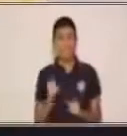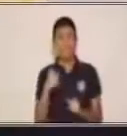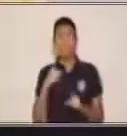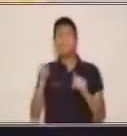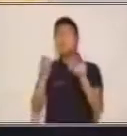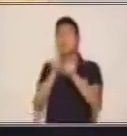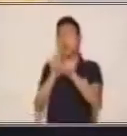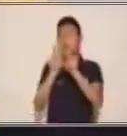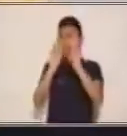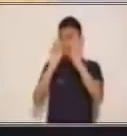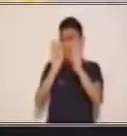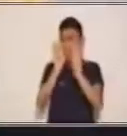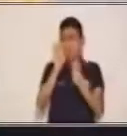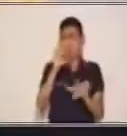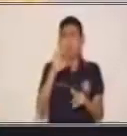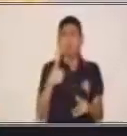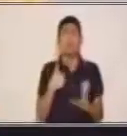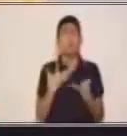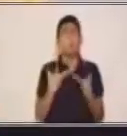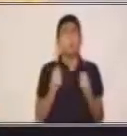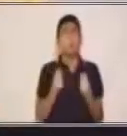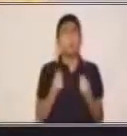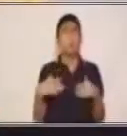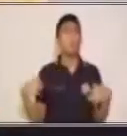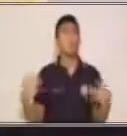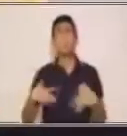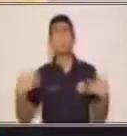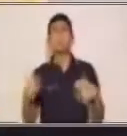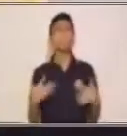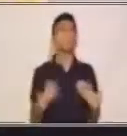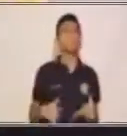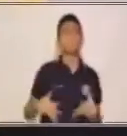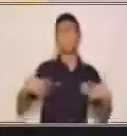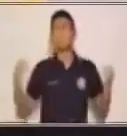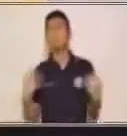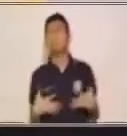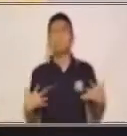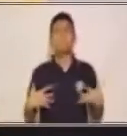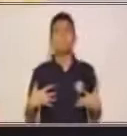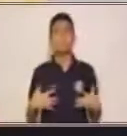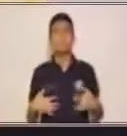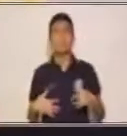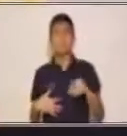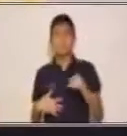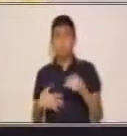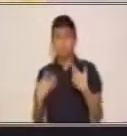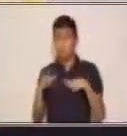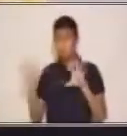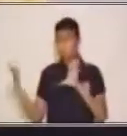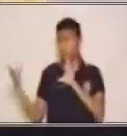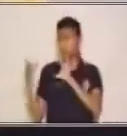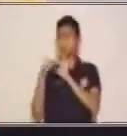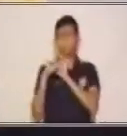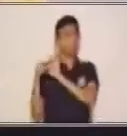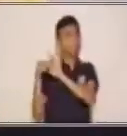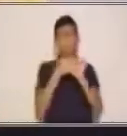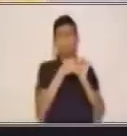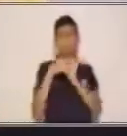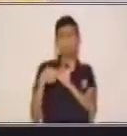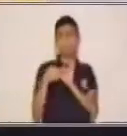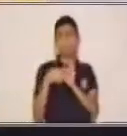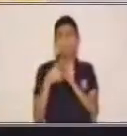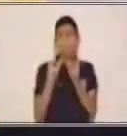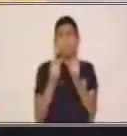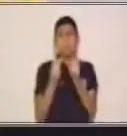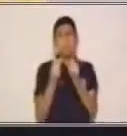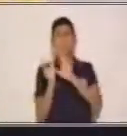nuestro miedo, tiembla todo el cuerpo. Y si nos unimos, miedo te